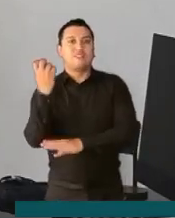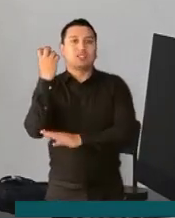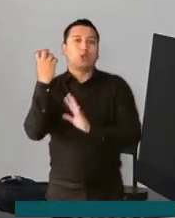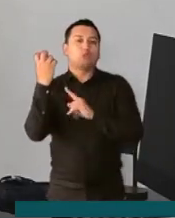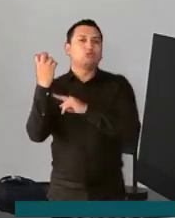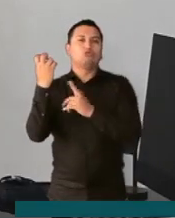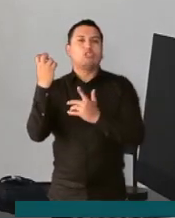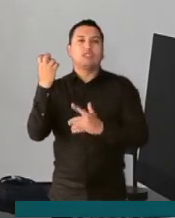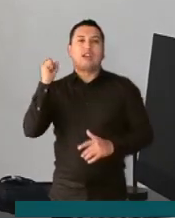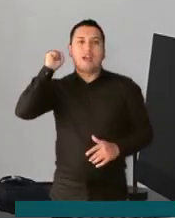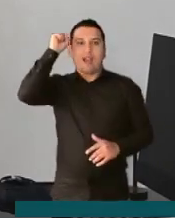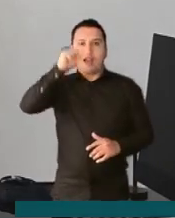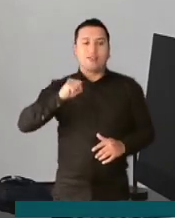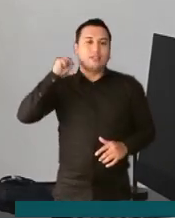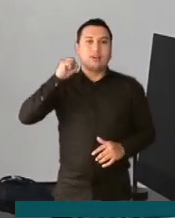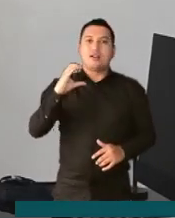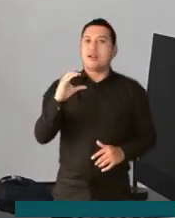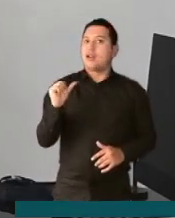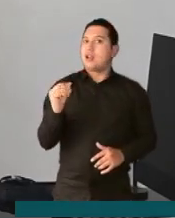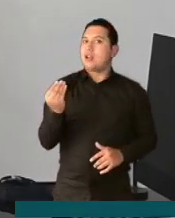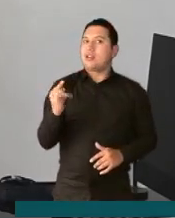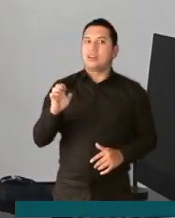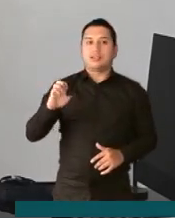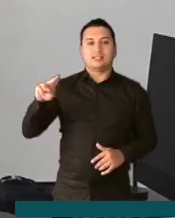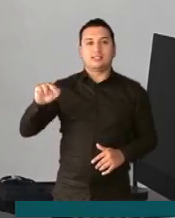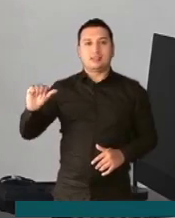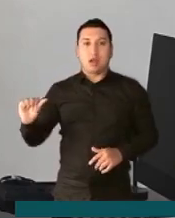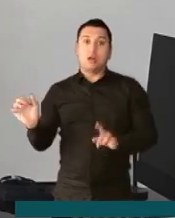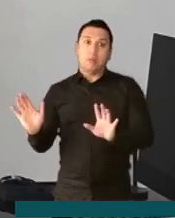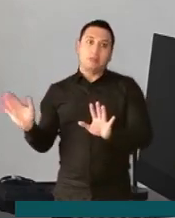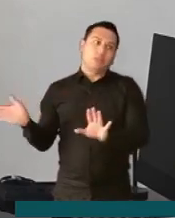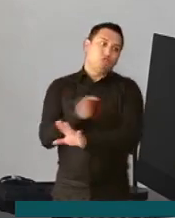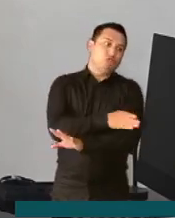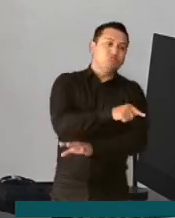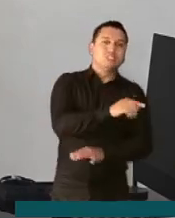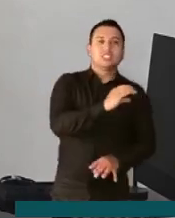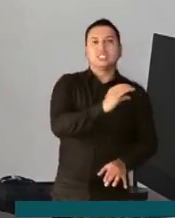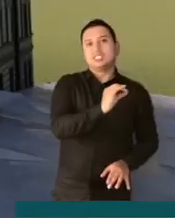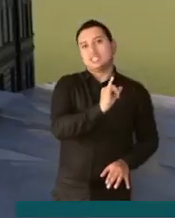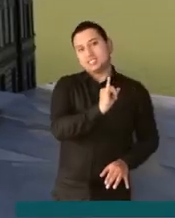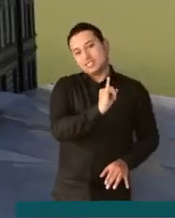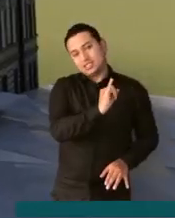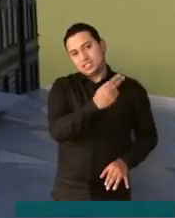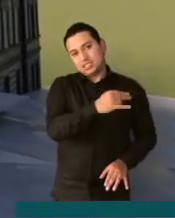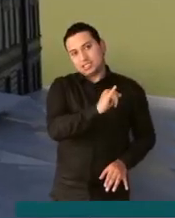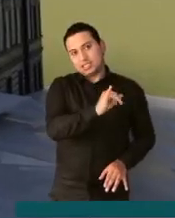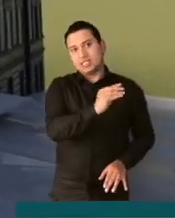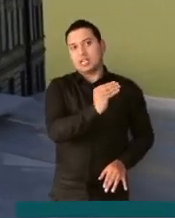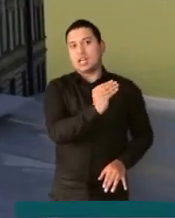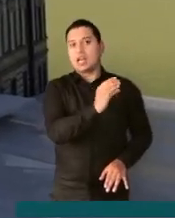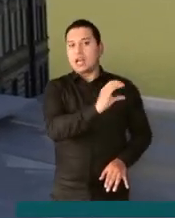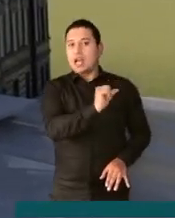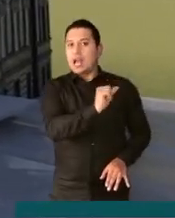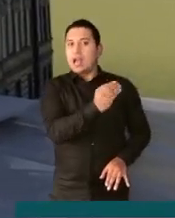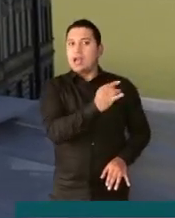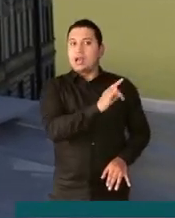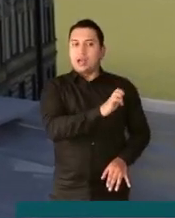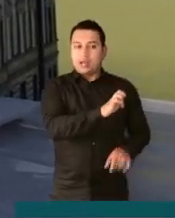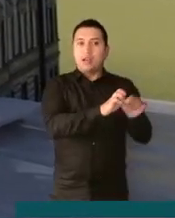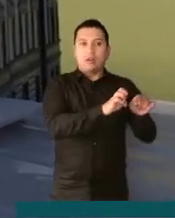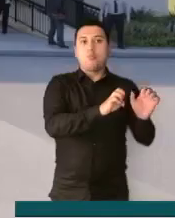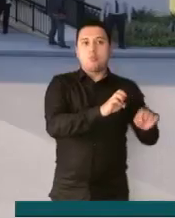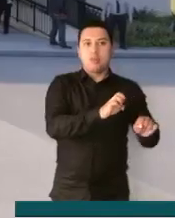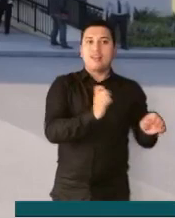que está en Cáqueza, tendrá otro punto de atención en el municipio de Chipaque. La registraduría, el ICBF,